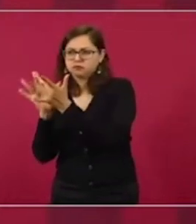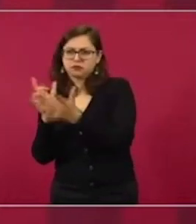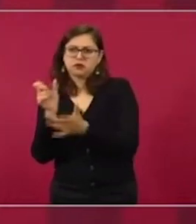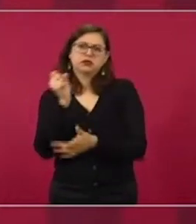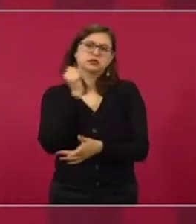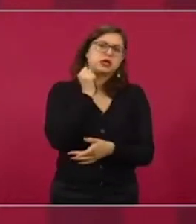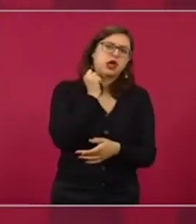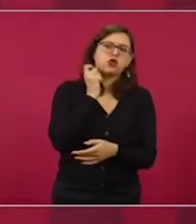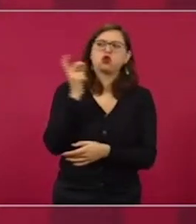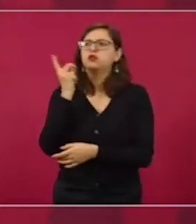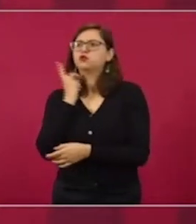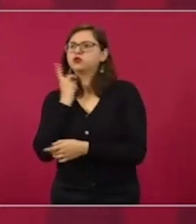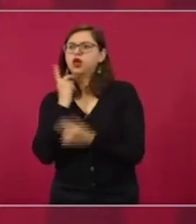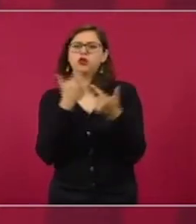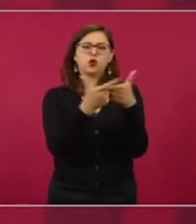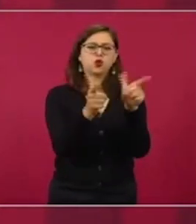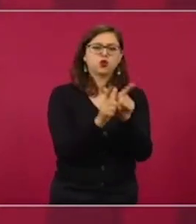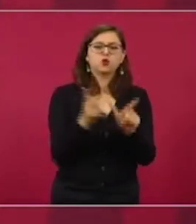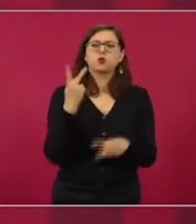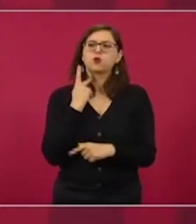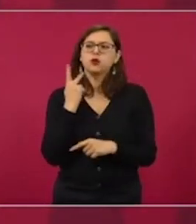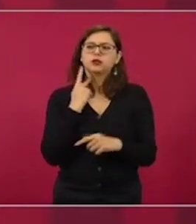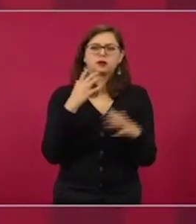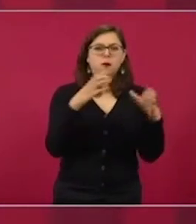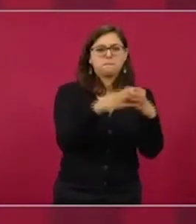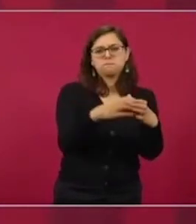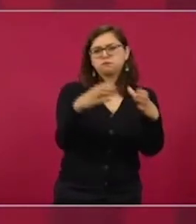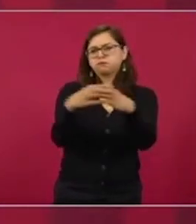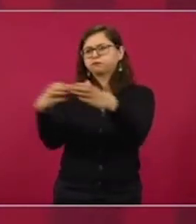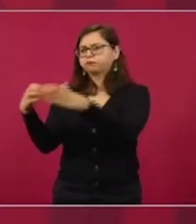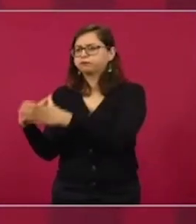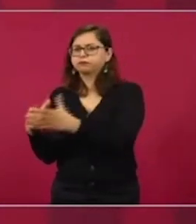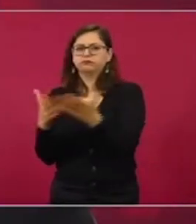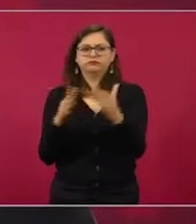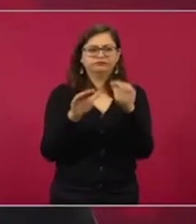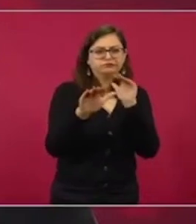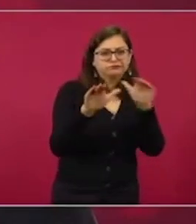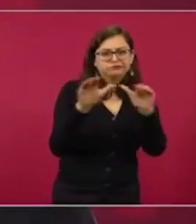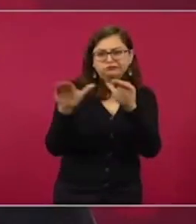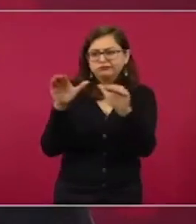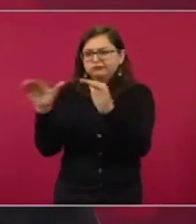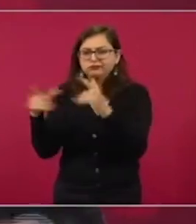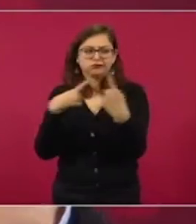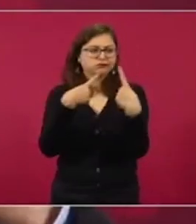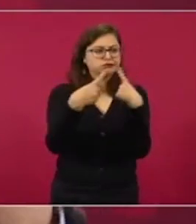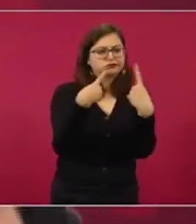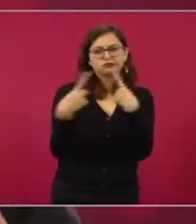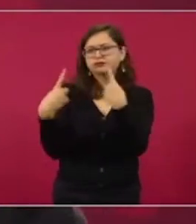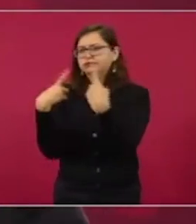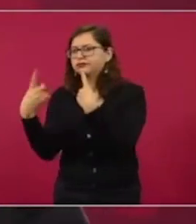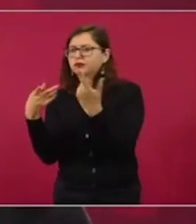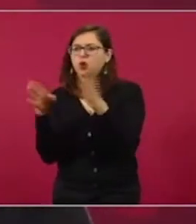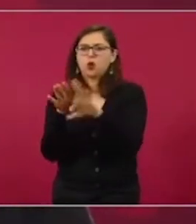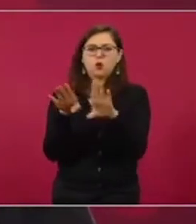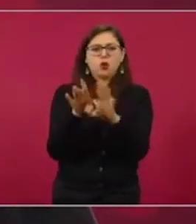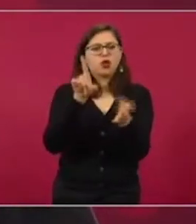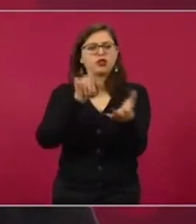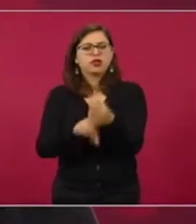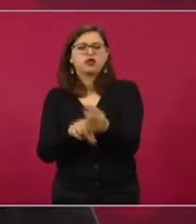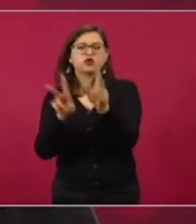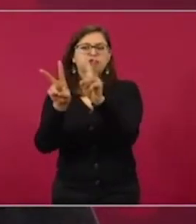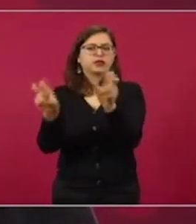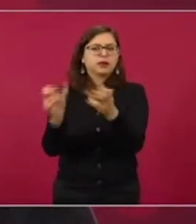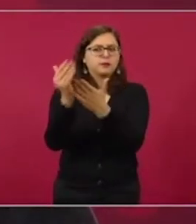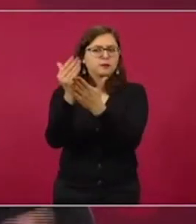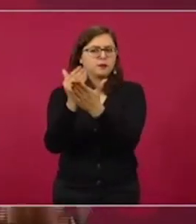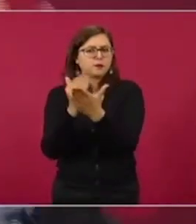legislativas, pues tratando de conocer cuál es la agenda legislativa. En algunos casos, dando